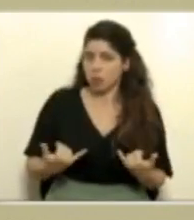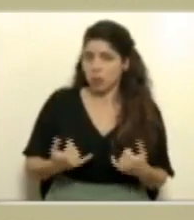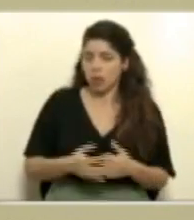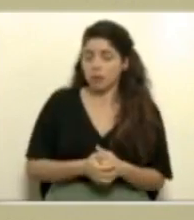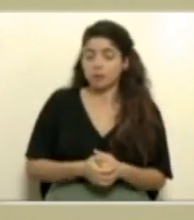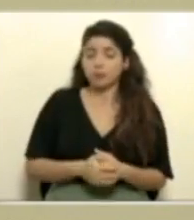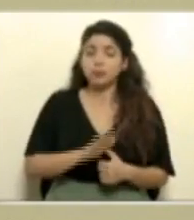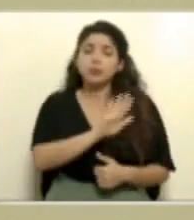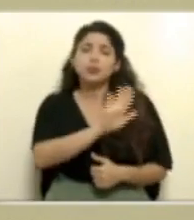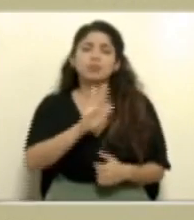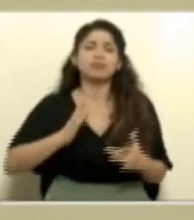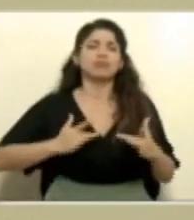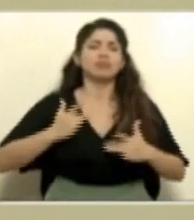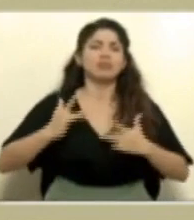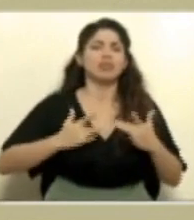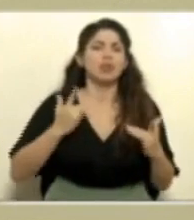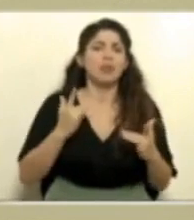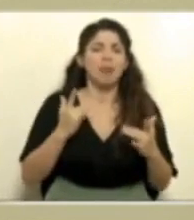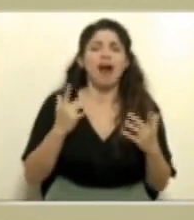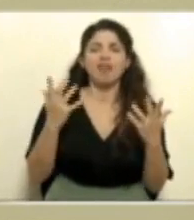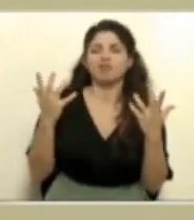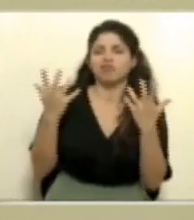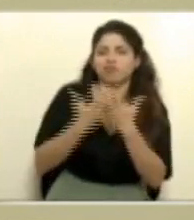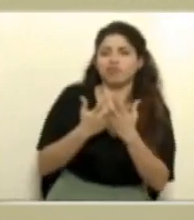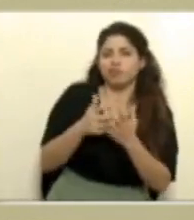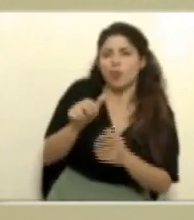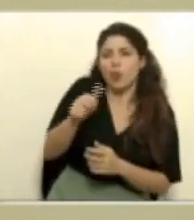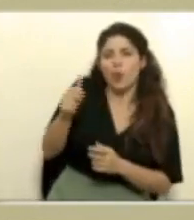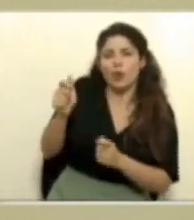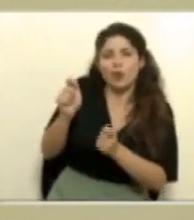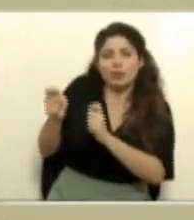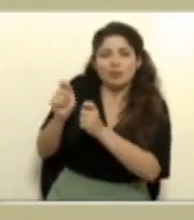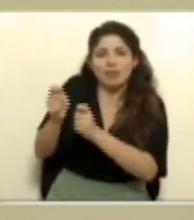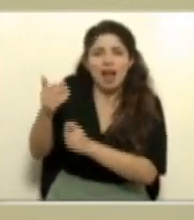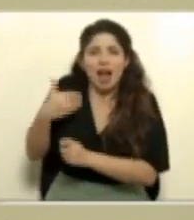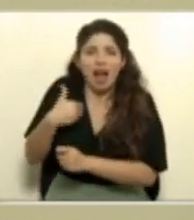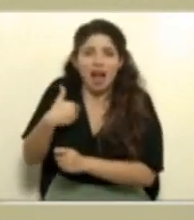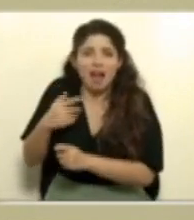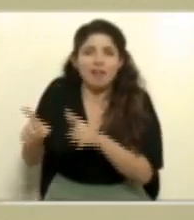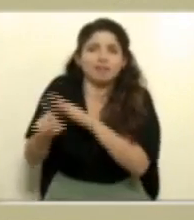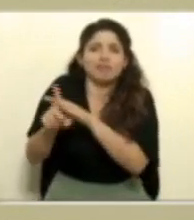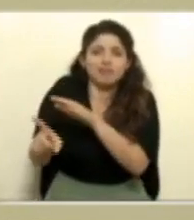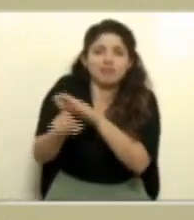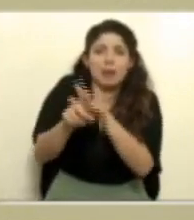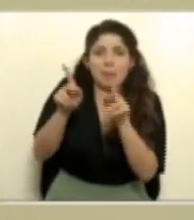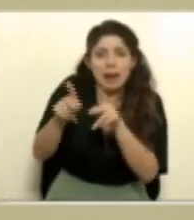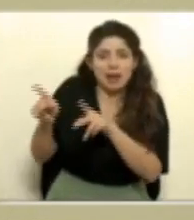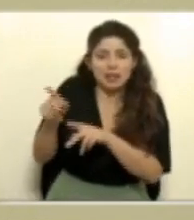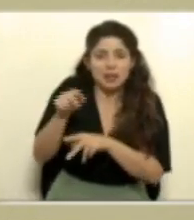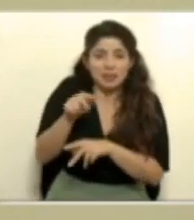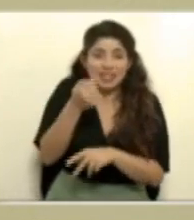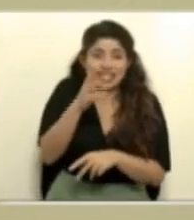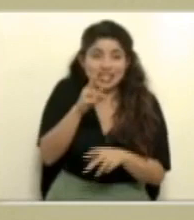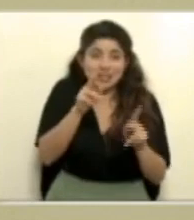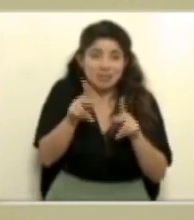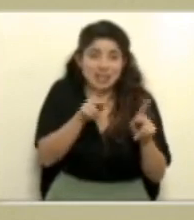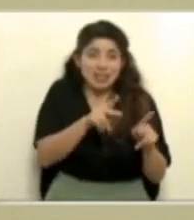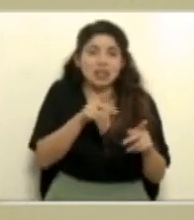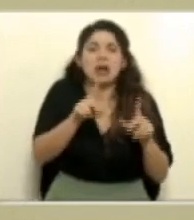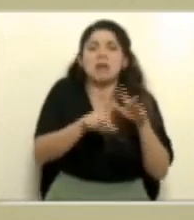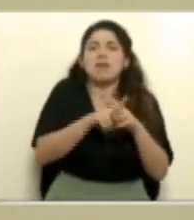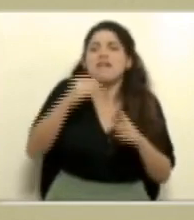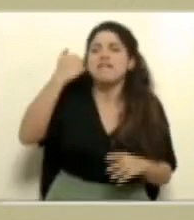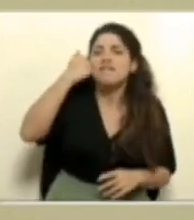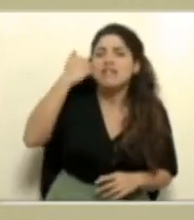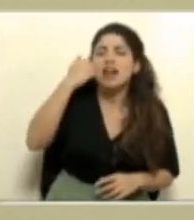Entre los síntomas más frecuentes coinciden con las otras variantes que se han presentado en estas personas, en estas 16 personas que son fiebre,